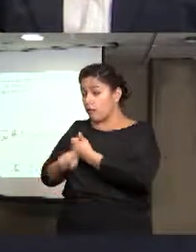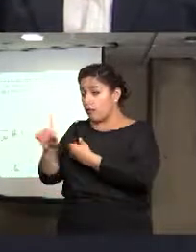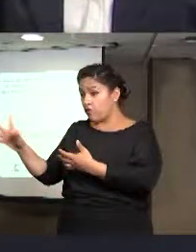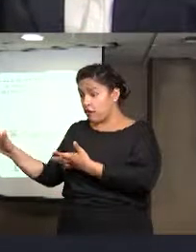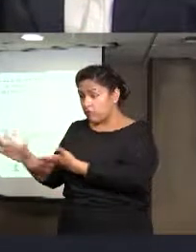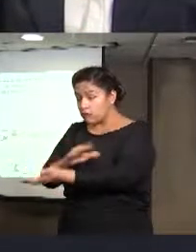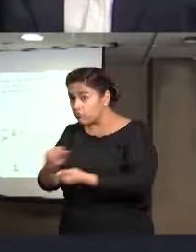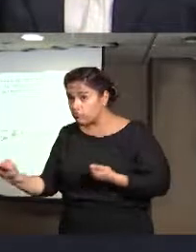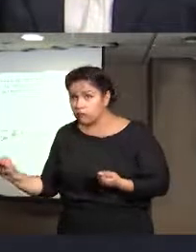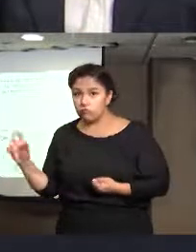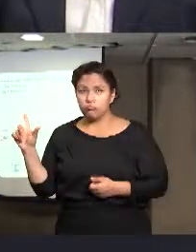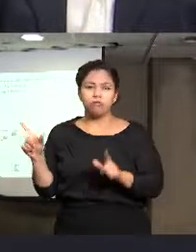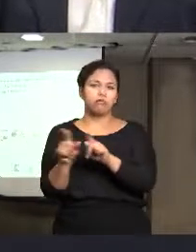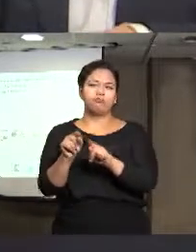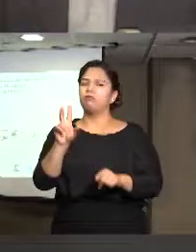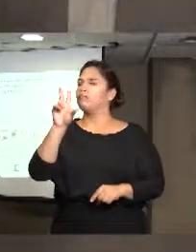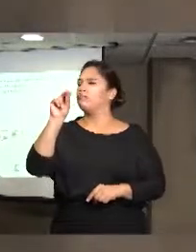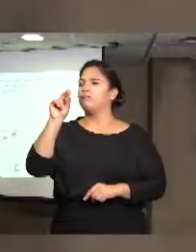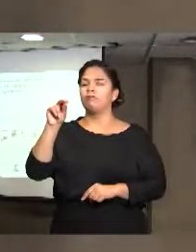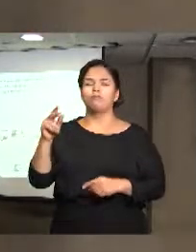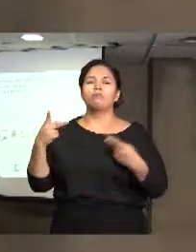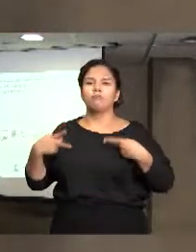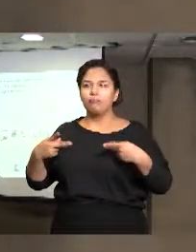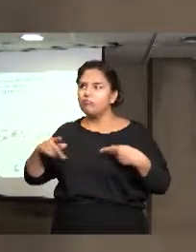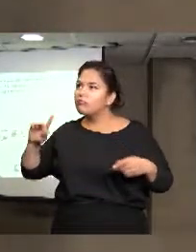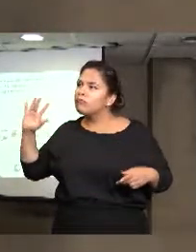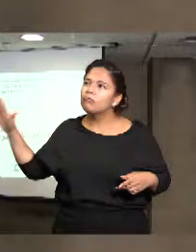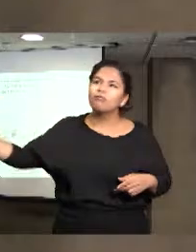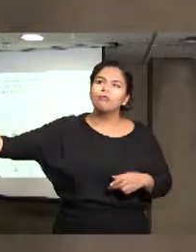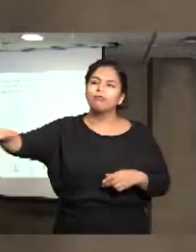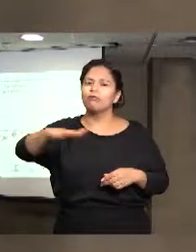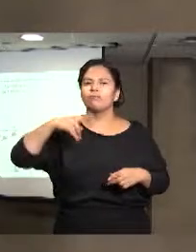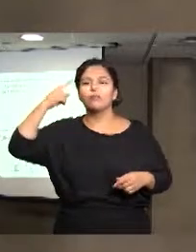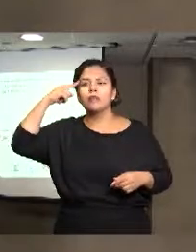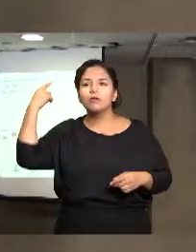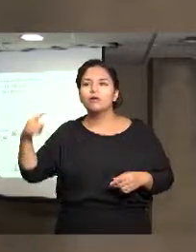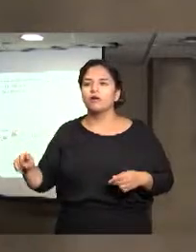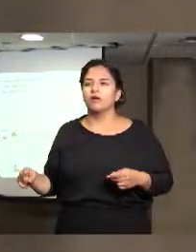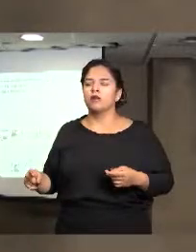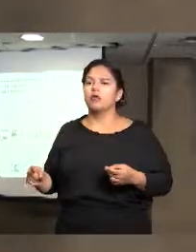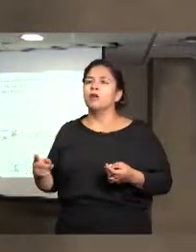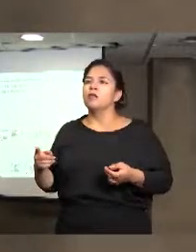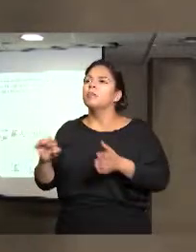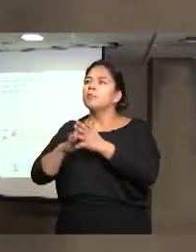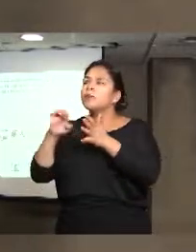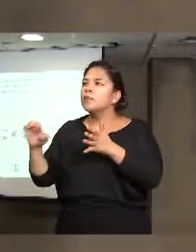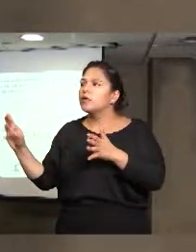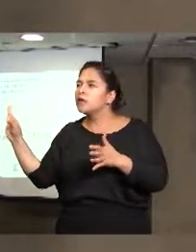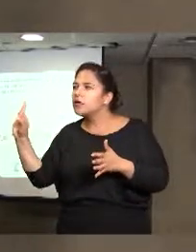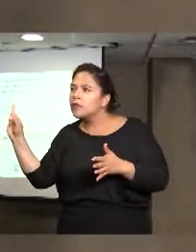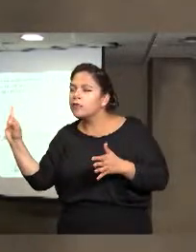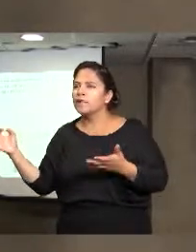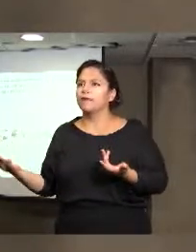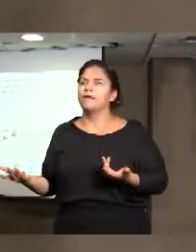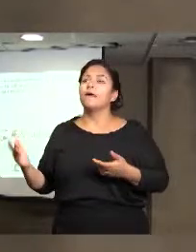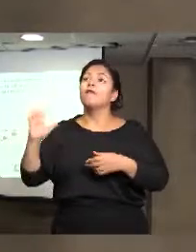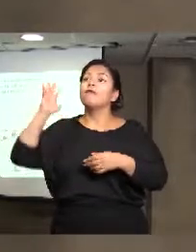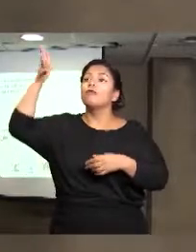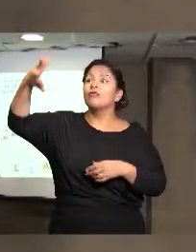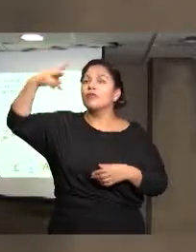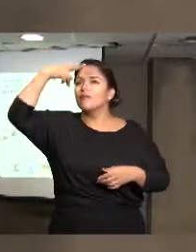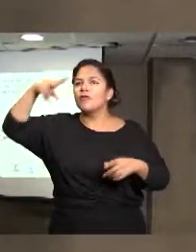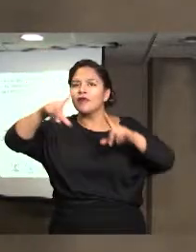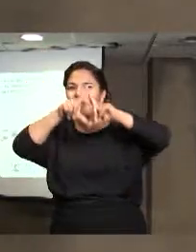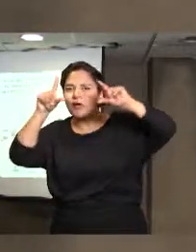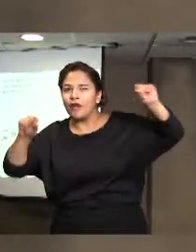nuestra parte, todos, todos nosotros tenemos que hacer nuestra parte para que los reportes que salgan acerca de México y la trata de personas